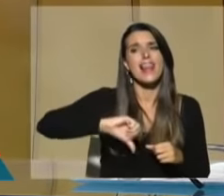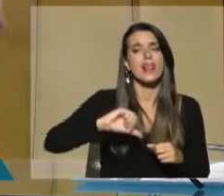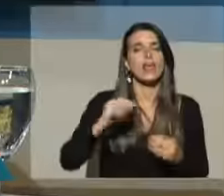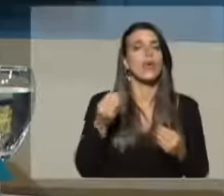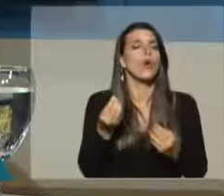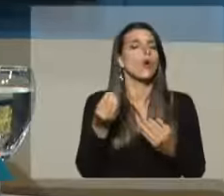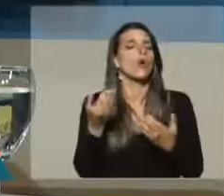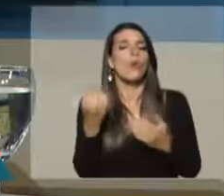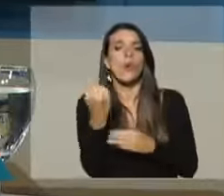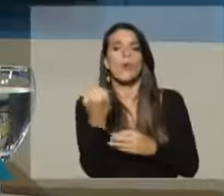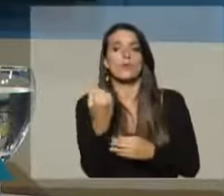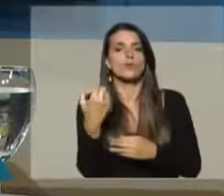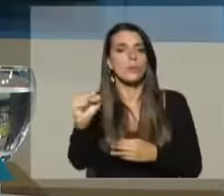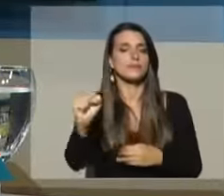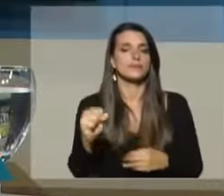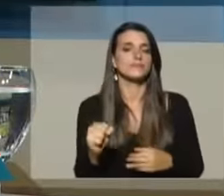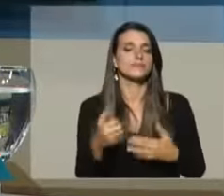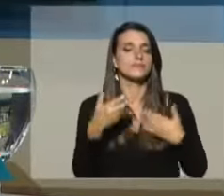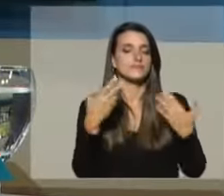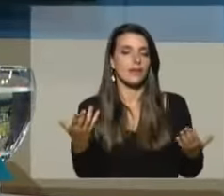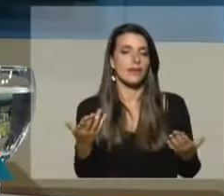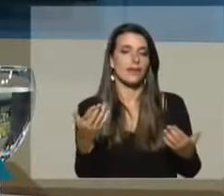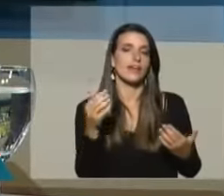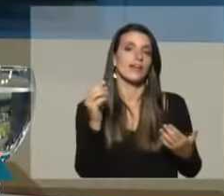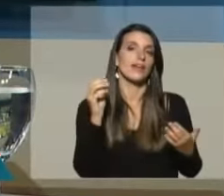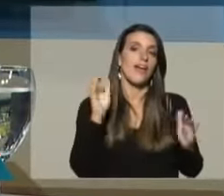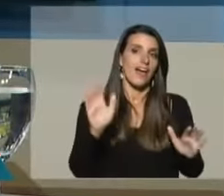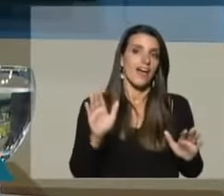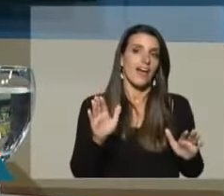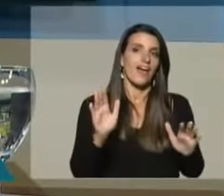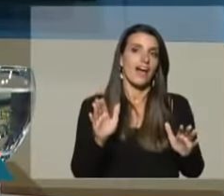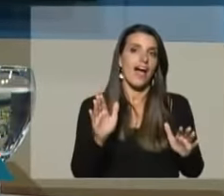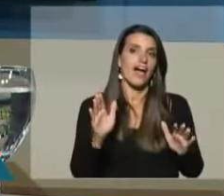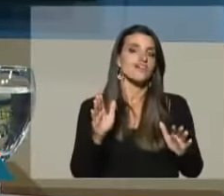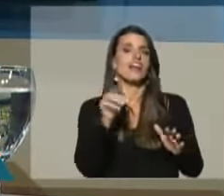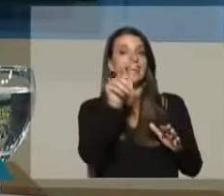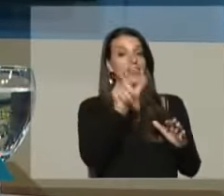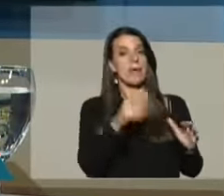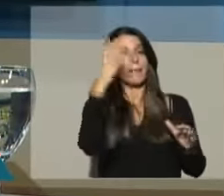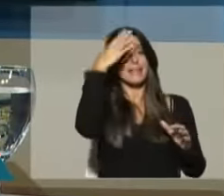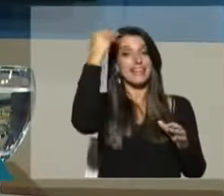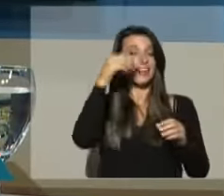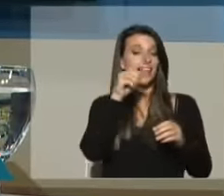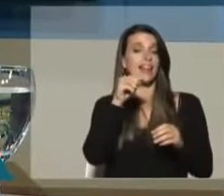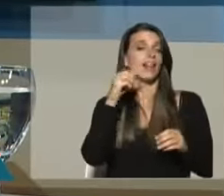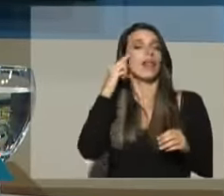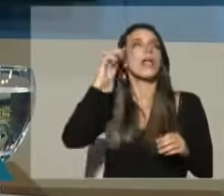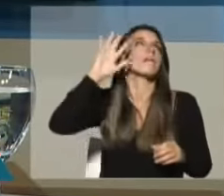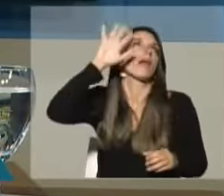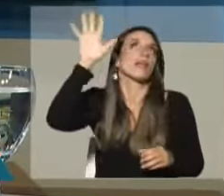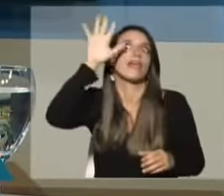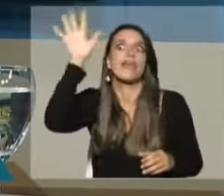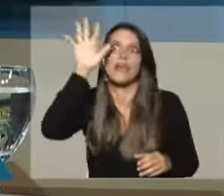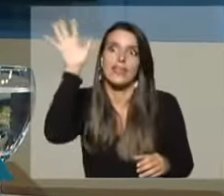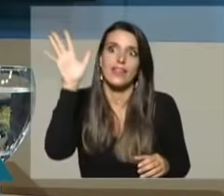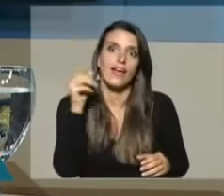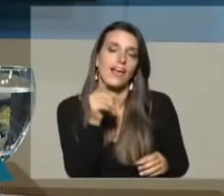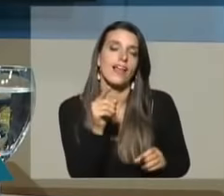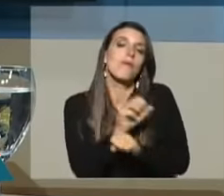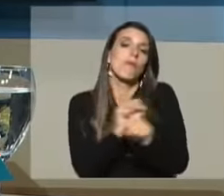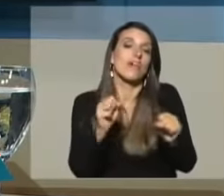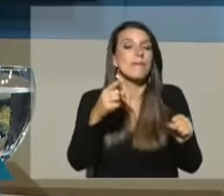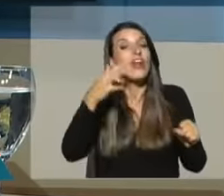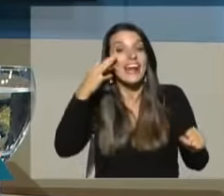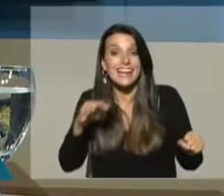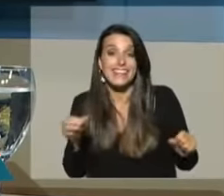Usted como lo que tiene un minuto ahora. A ver, en el mundo paralelo en el que... Dos minutos, disculpe. En el mundo paralelo en el que se mueve el señor Michelini, eso puede pasar. En la